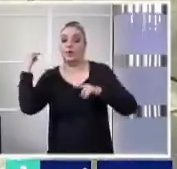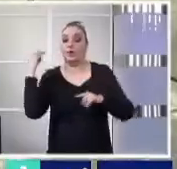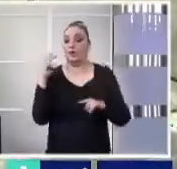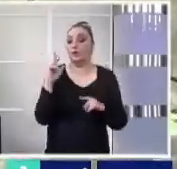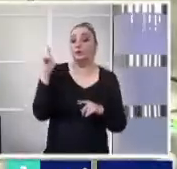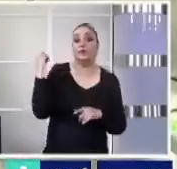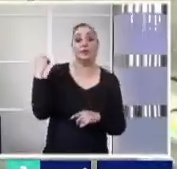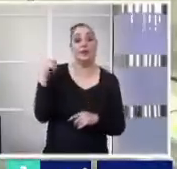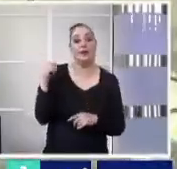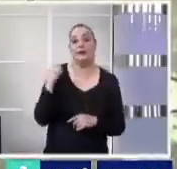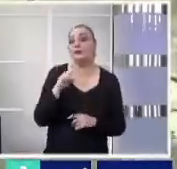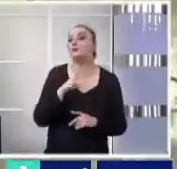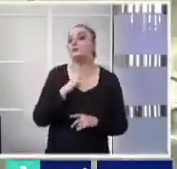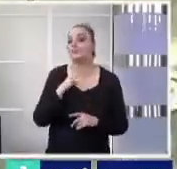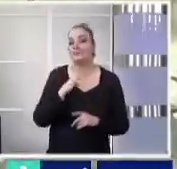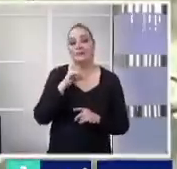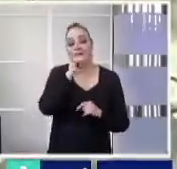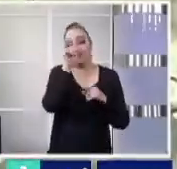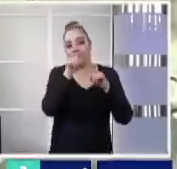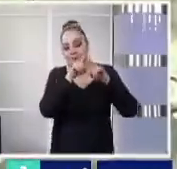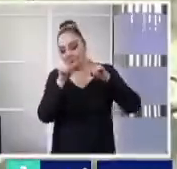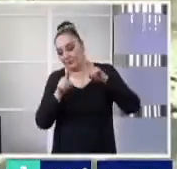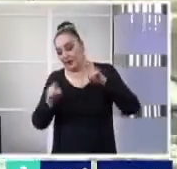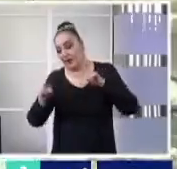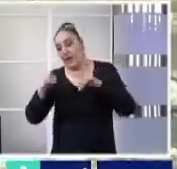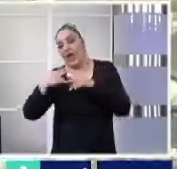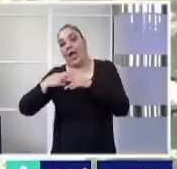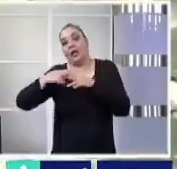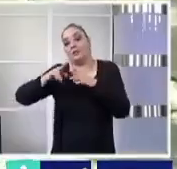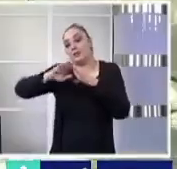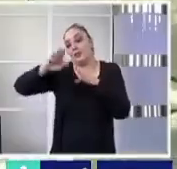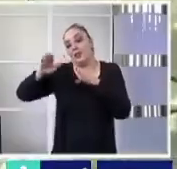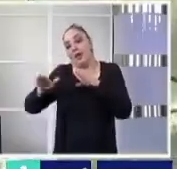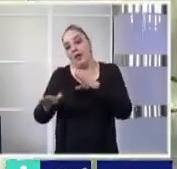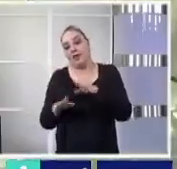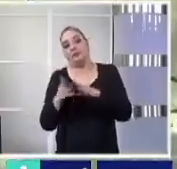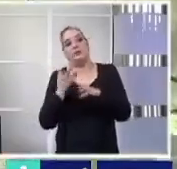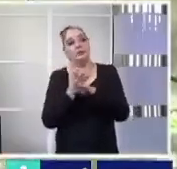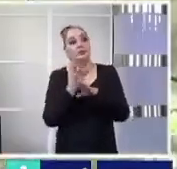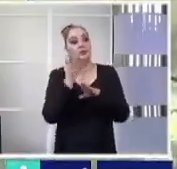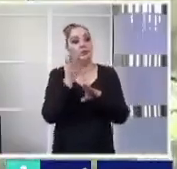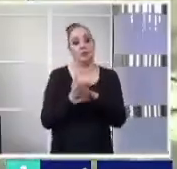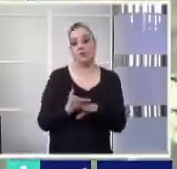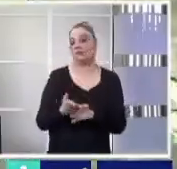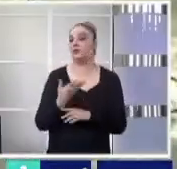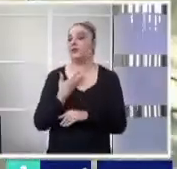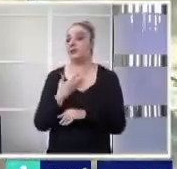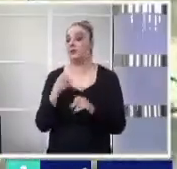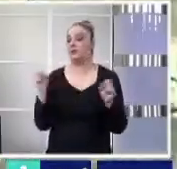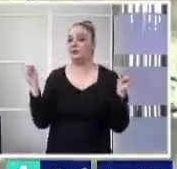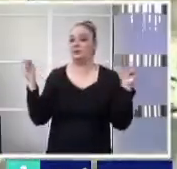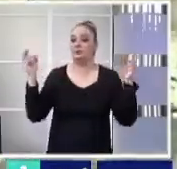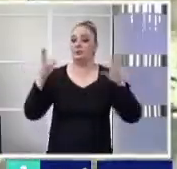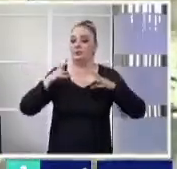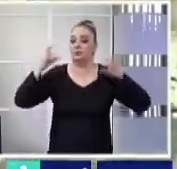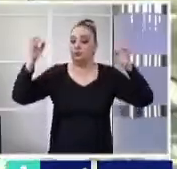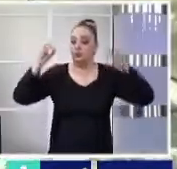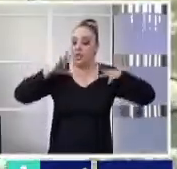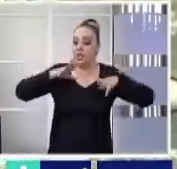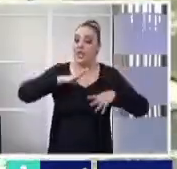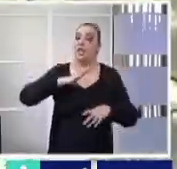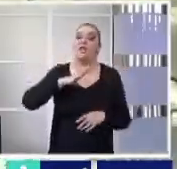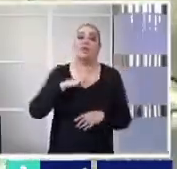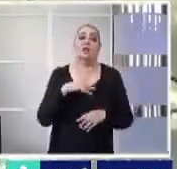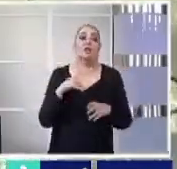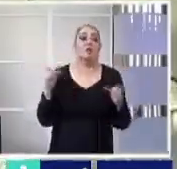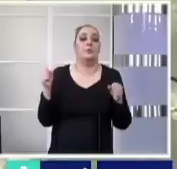y en Tabasco, el frente se extiende prácticamente hasta la parte oriental de los Estados Unidos y aquí tenemos una tormenta invernal desarrollándose justo